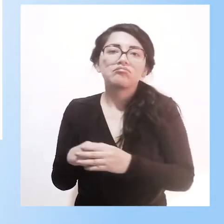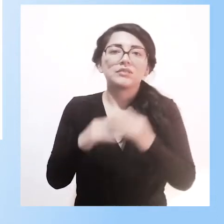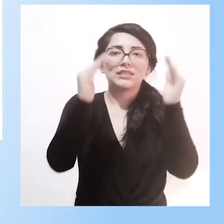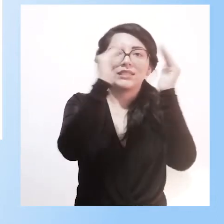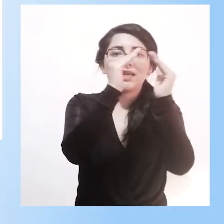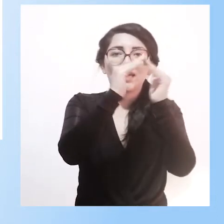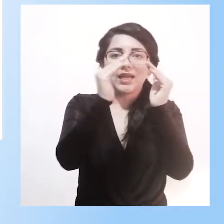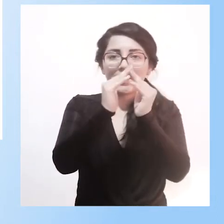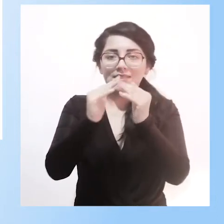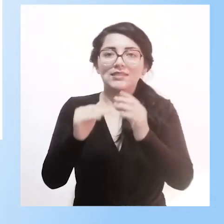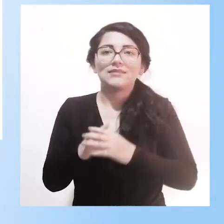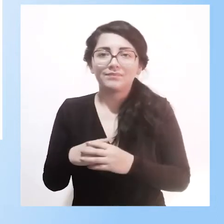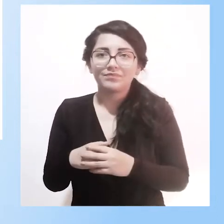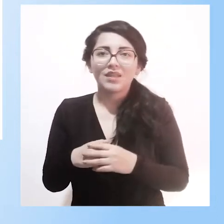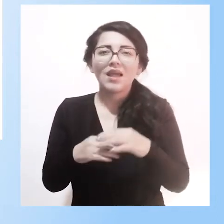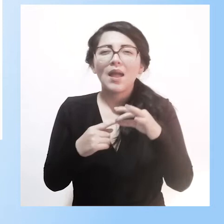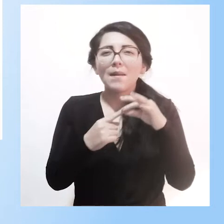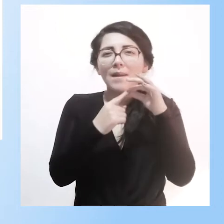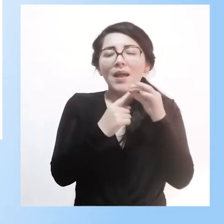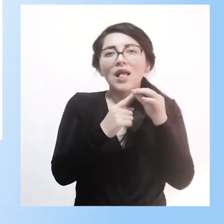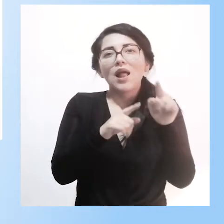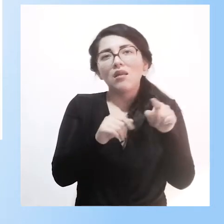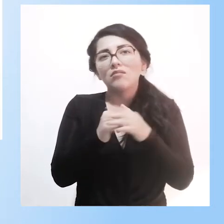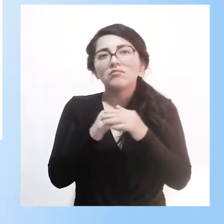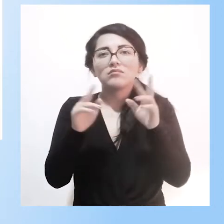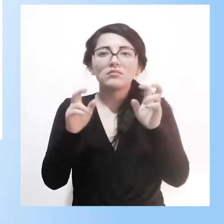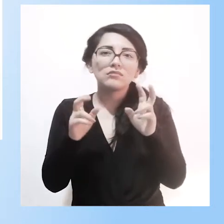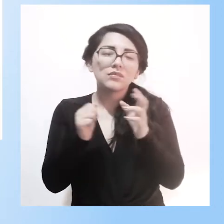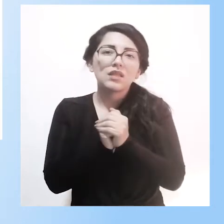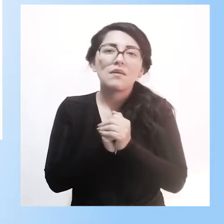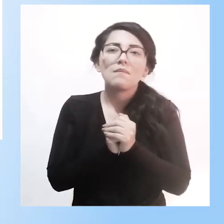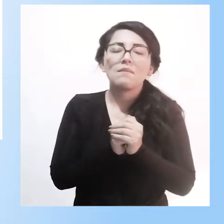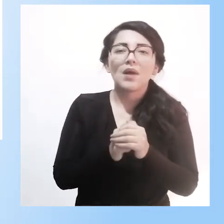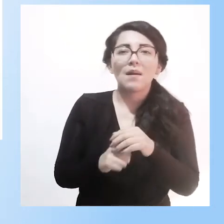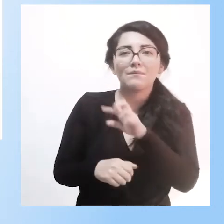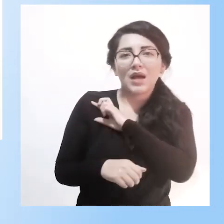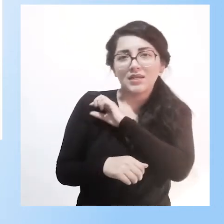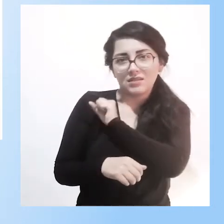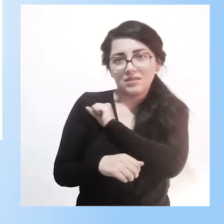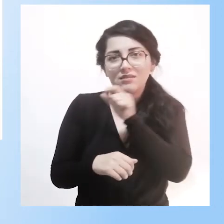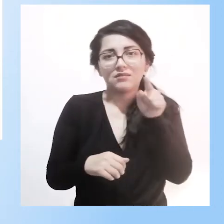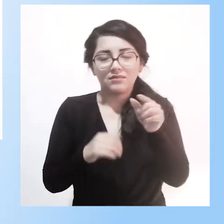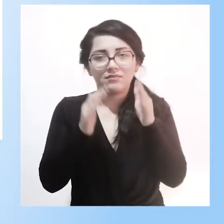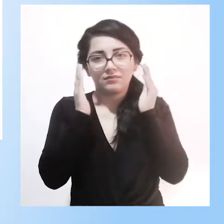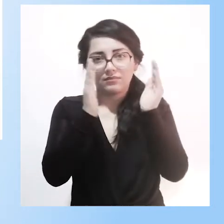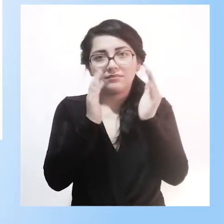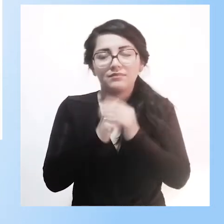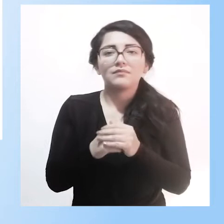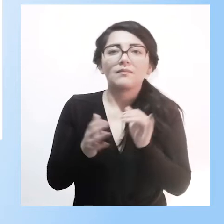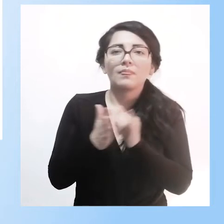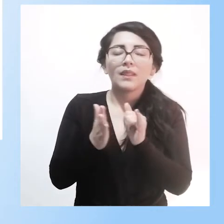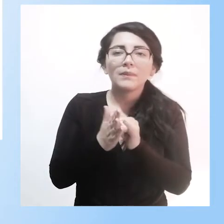estudiantes, especialmente para los niveles de básica superior y de bachillerato, en pedagogía hospitalaria, de asignar un líder